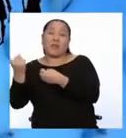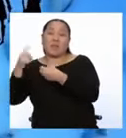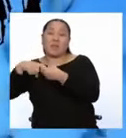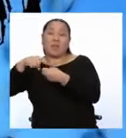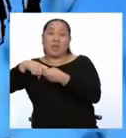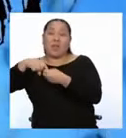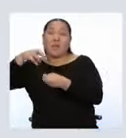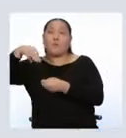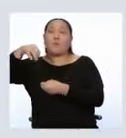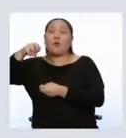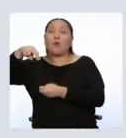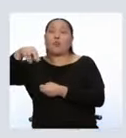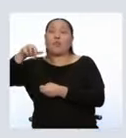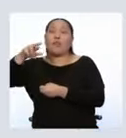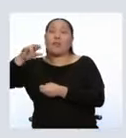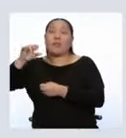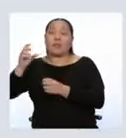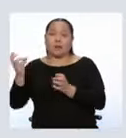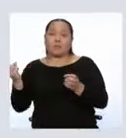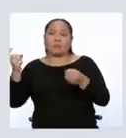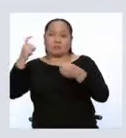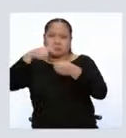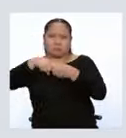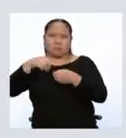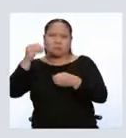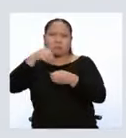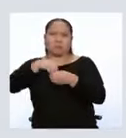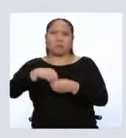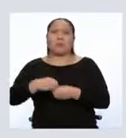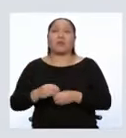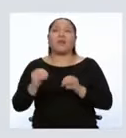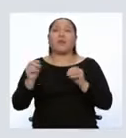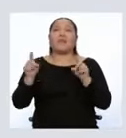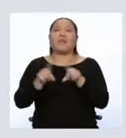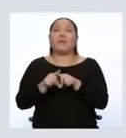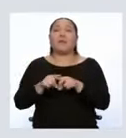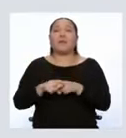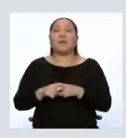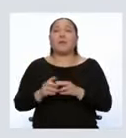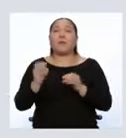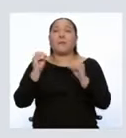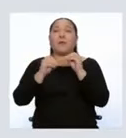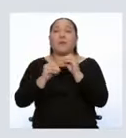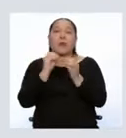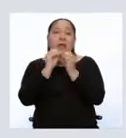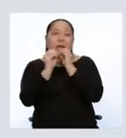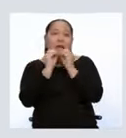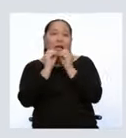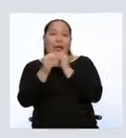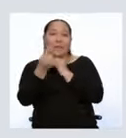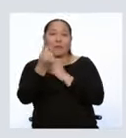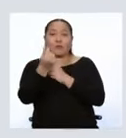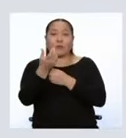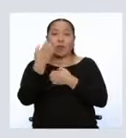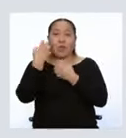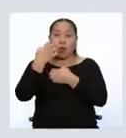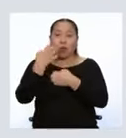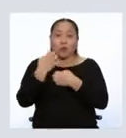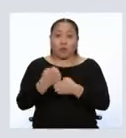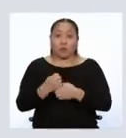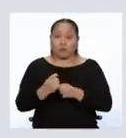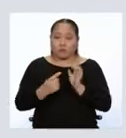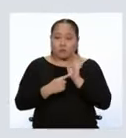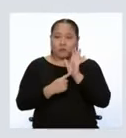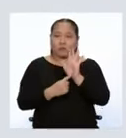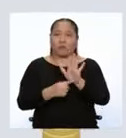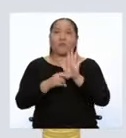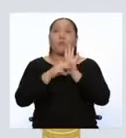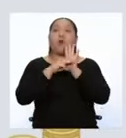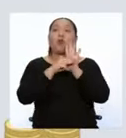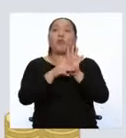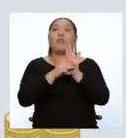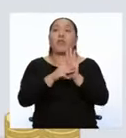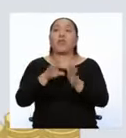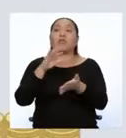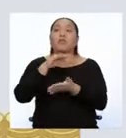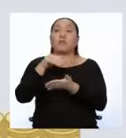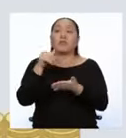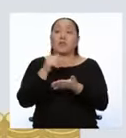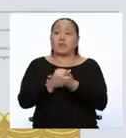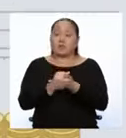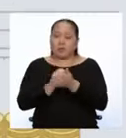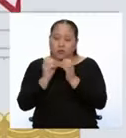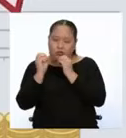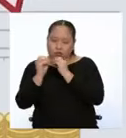monarquía. Aplicación de reformas económicas. Estas reformas volvieron a Francia un modelo centralista. Se buscó